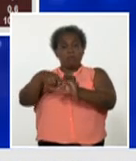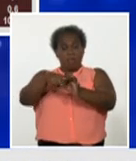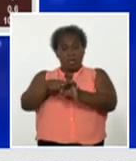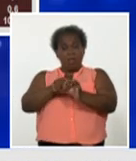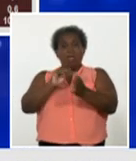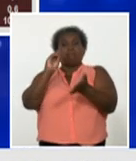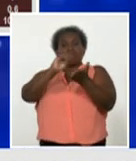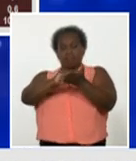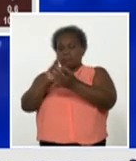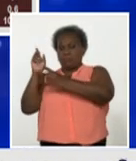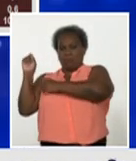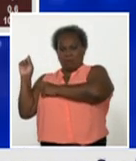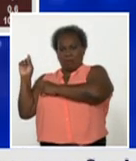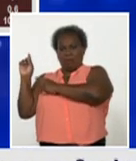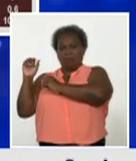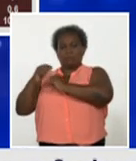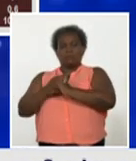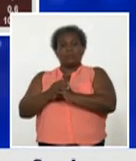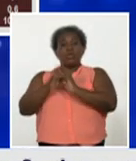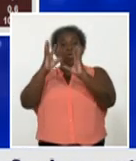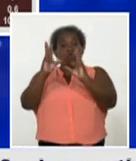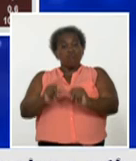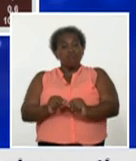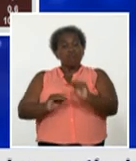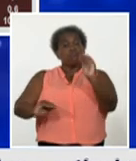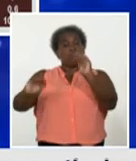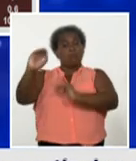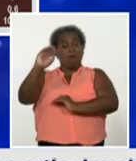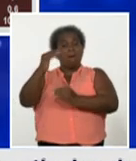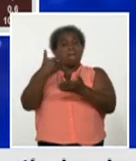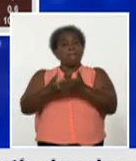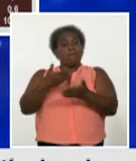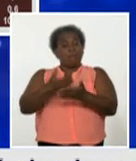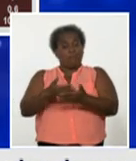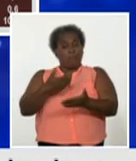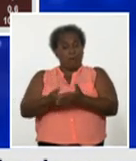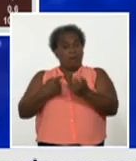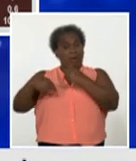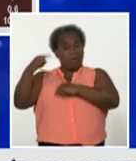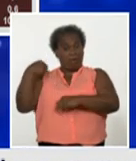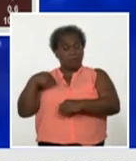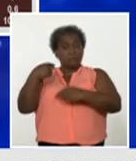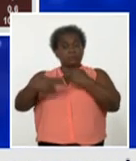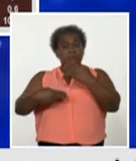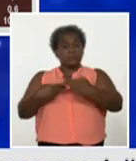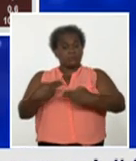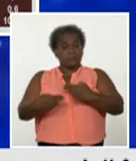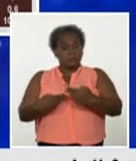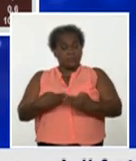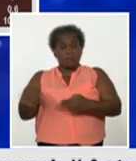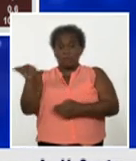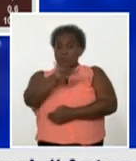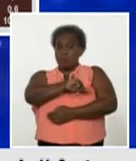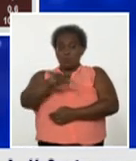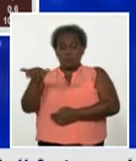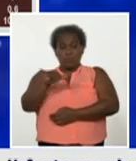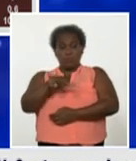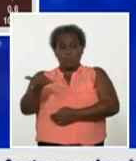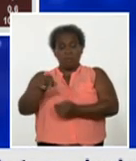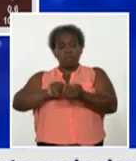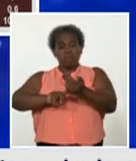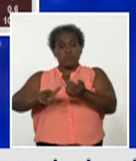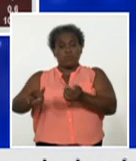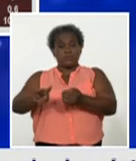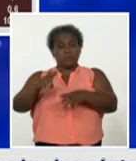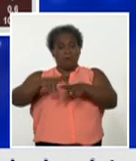Juventud. El número mayor de muestras procesadas ayer, como también ha estado ocurriendo, de la provincia de